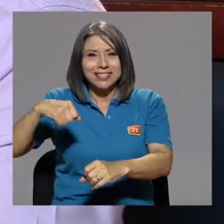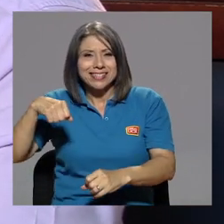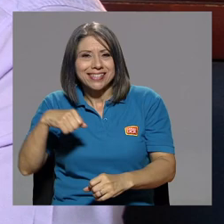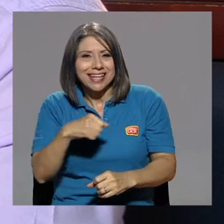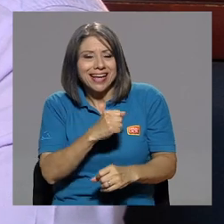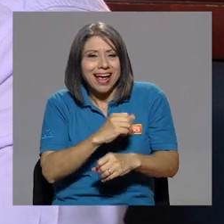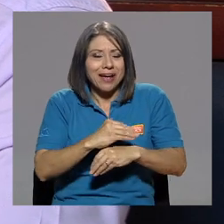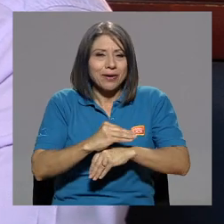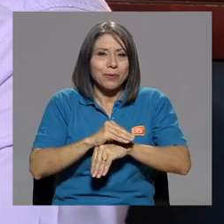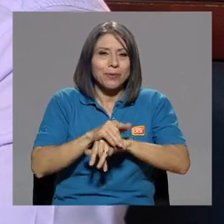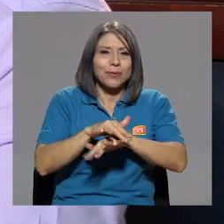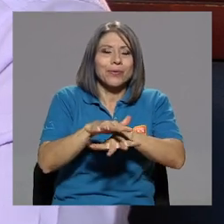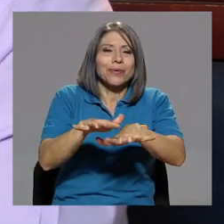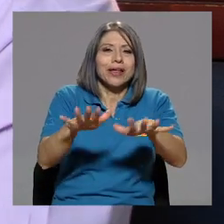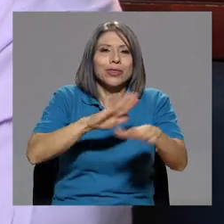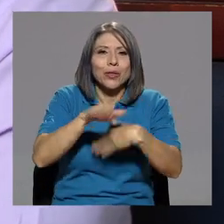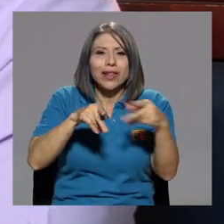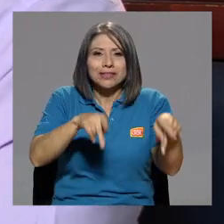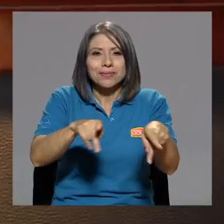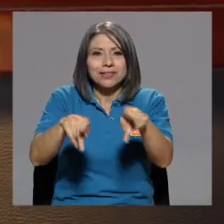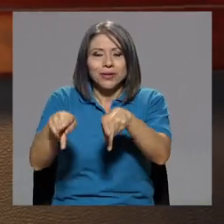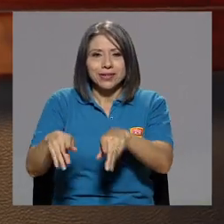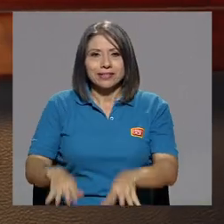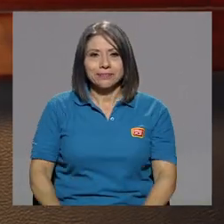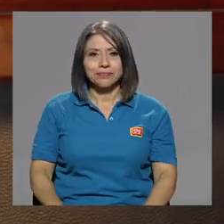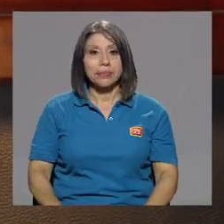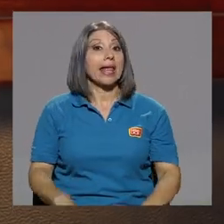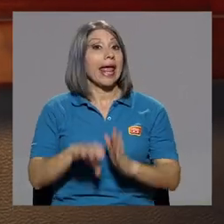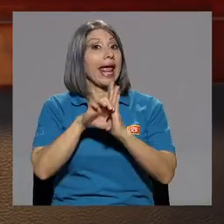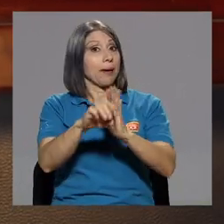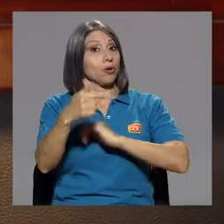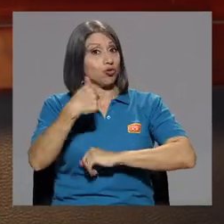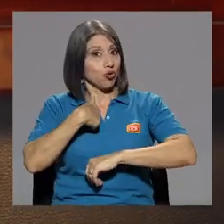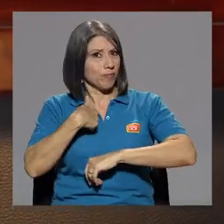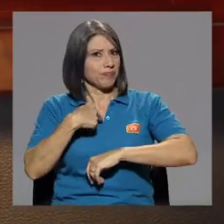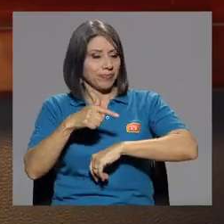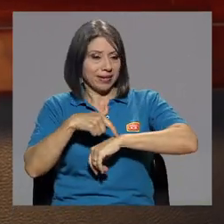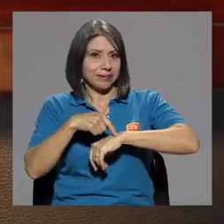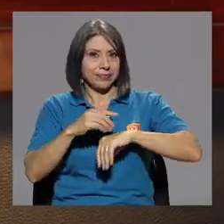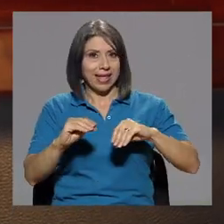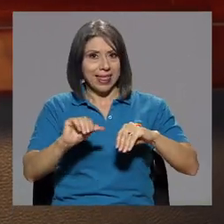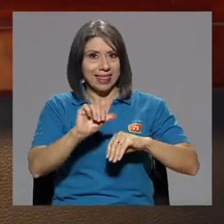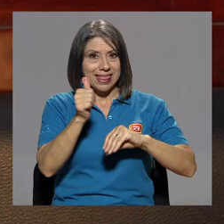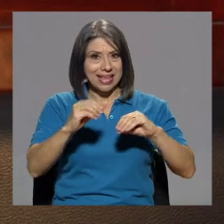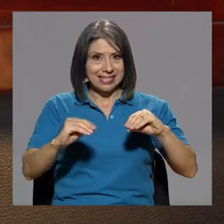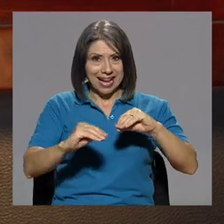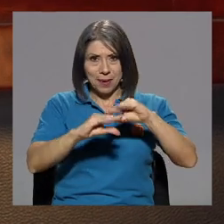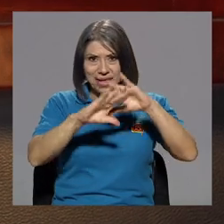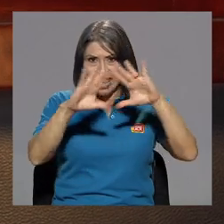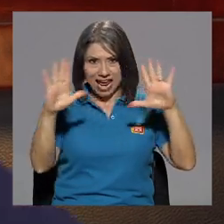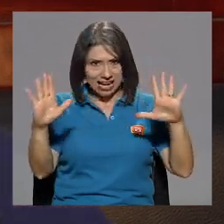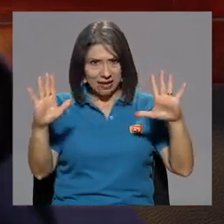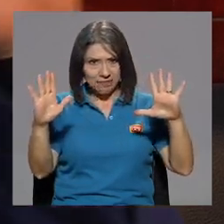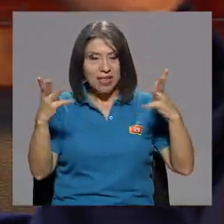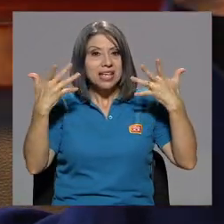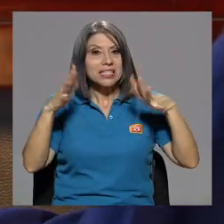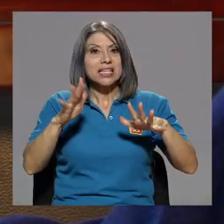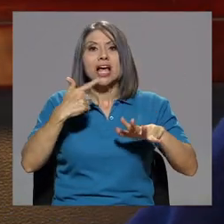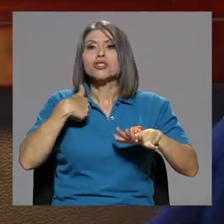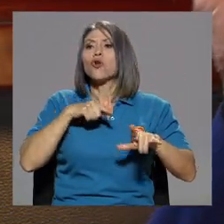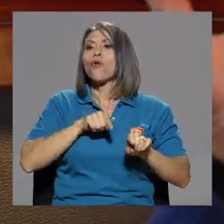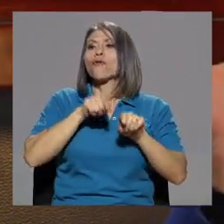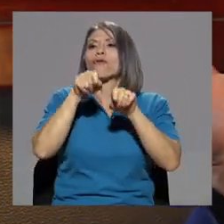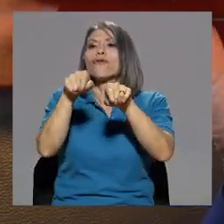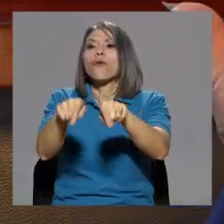la piel de todas las personas. Por ejemplo, yo a las 10 de la mañana monto, ya llego, monto el